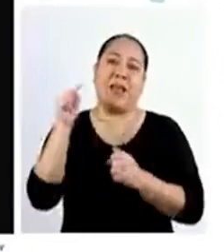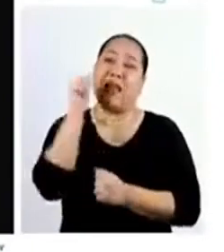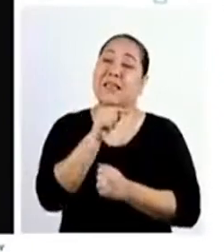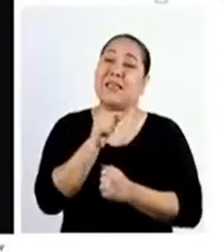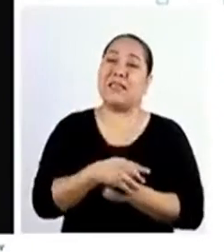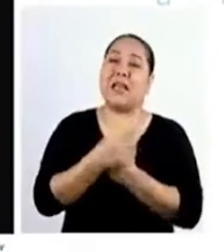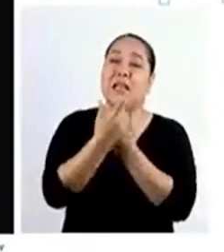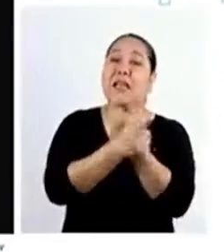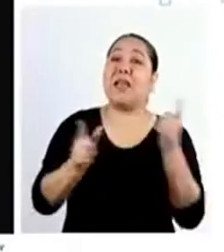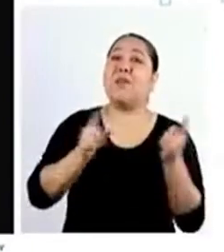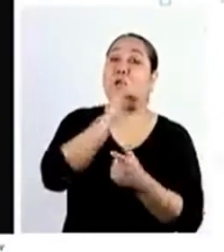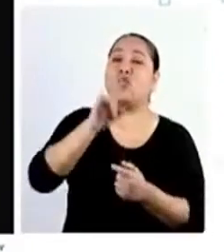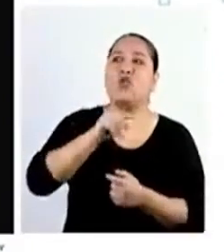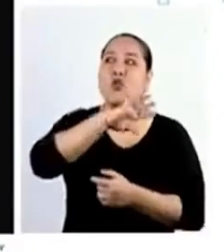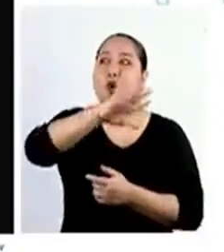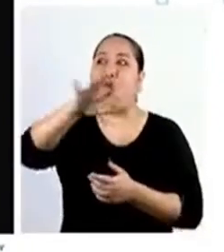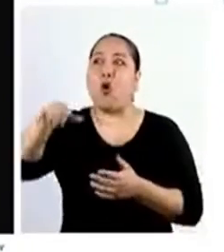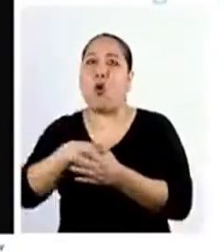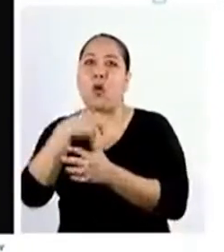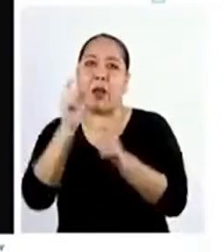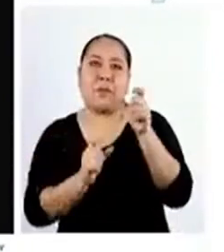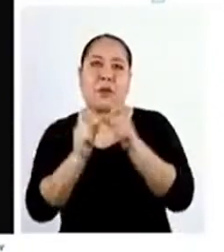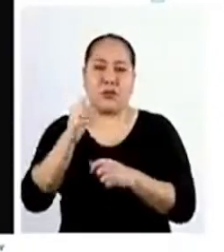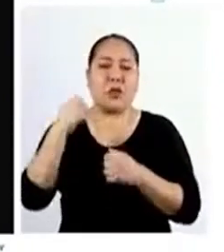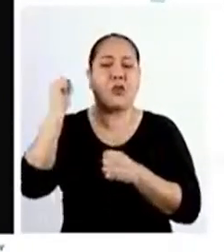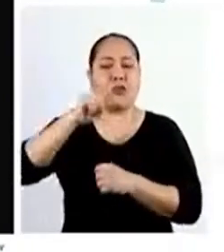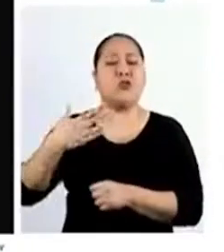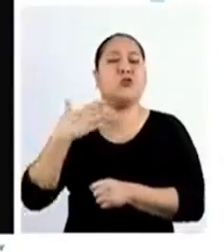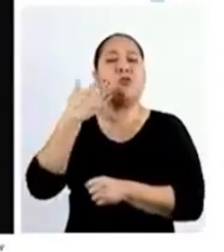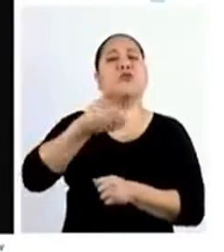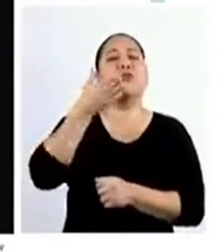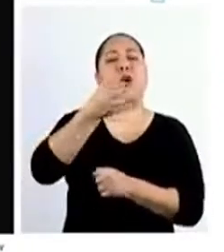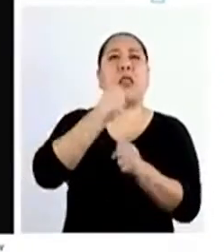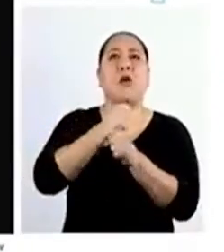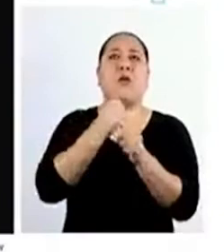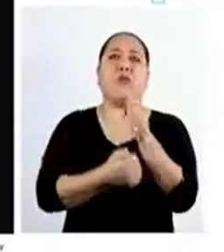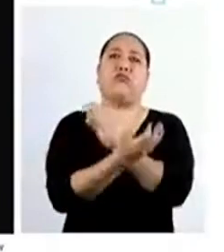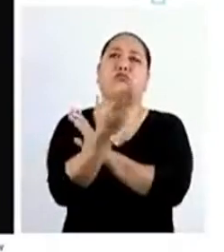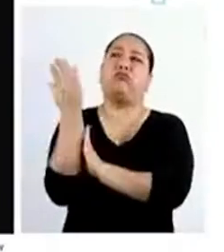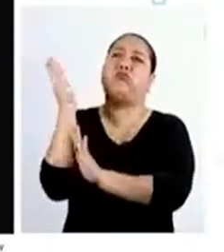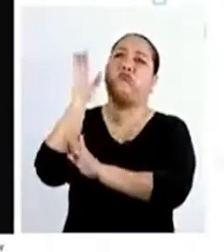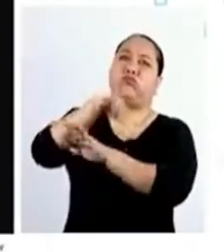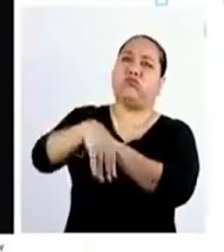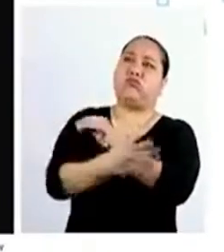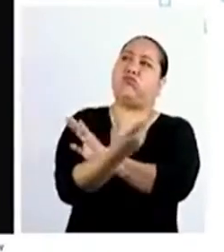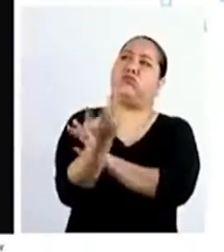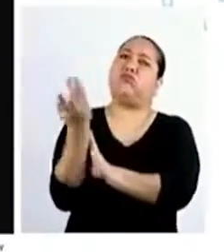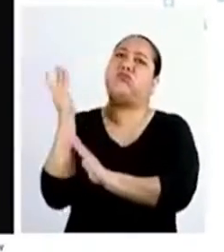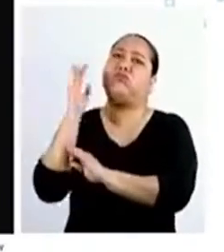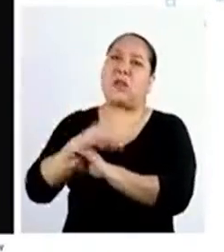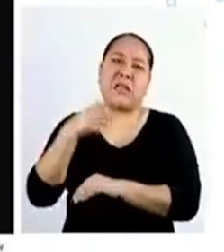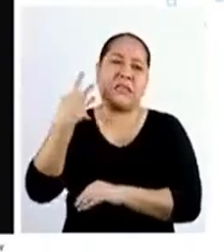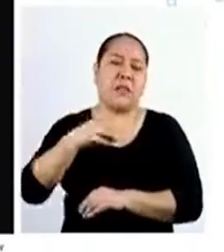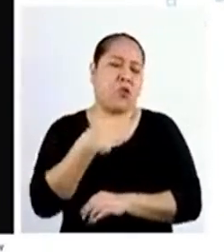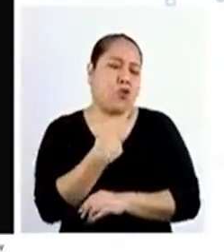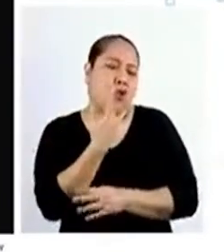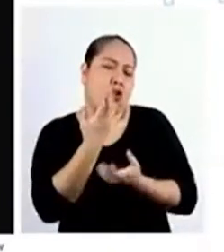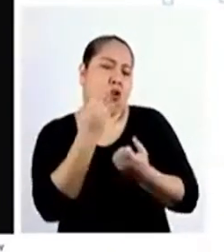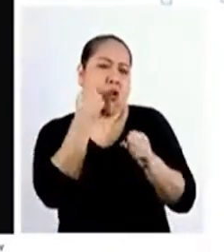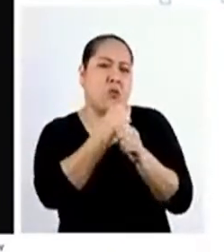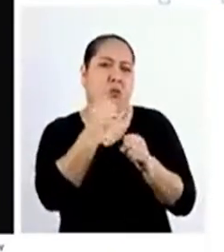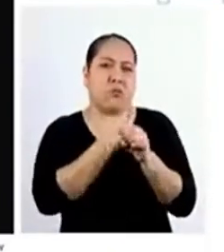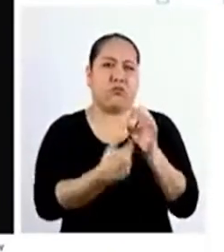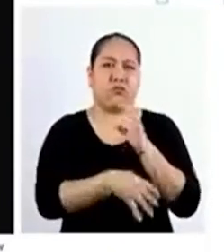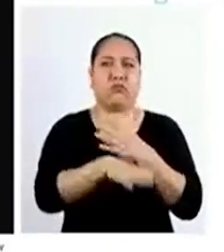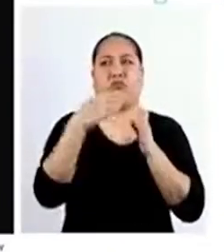recurso de libre uso si las personas estuvieran dispuestas a trabajar Todo el tiempo para otras personas? Incluso